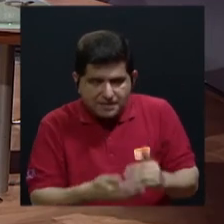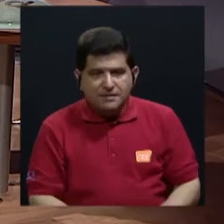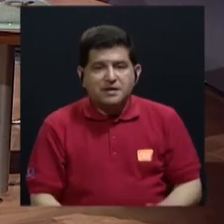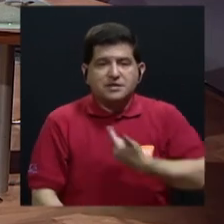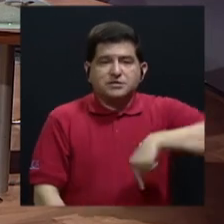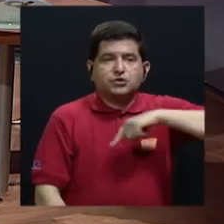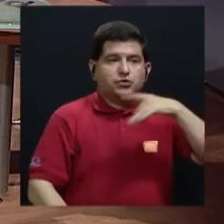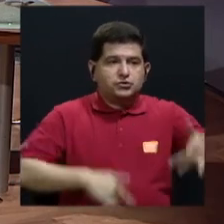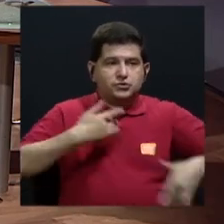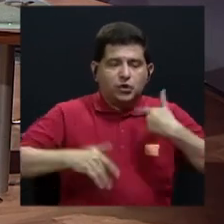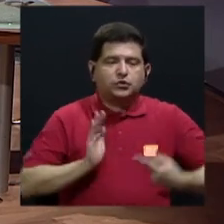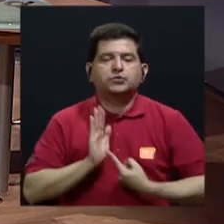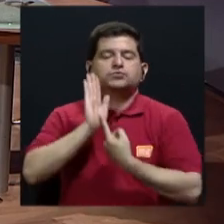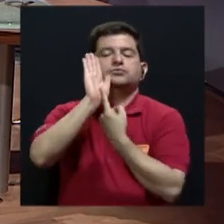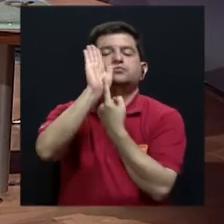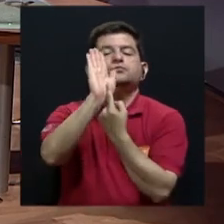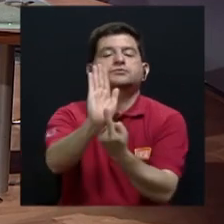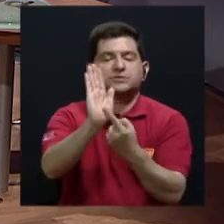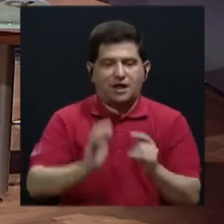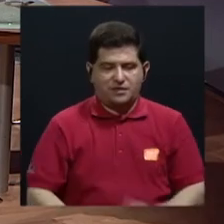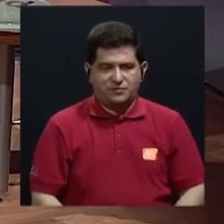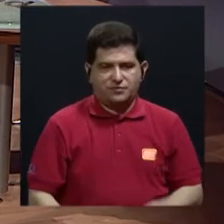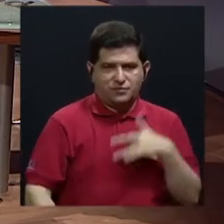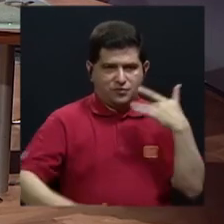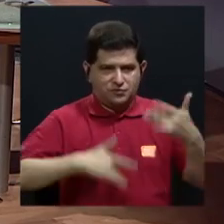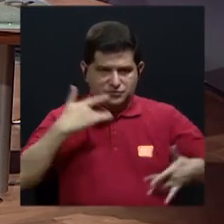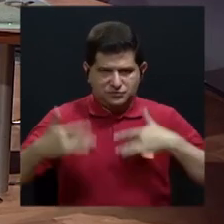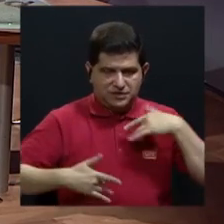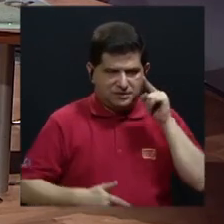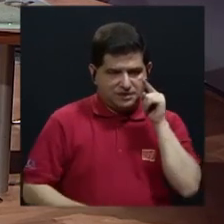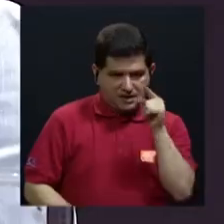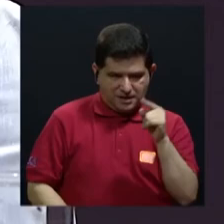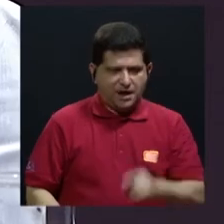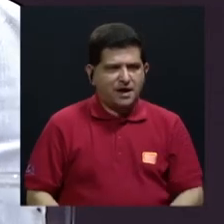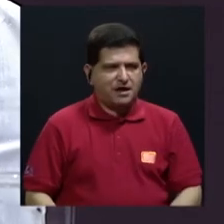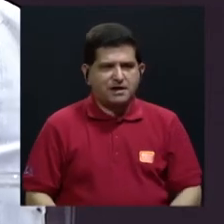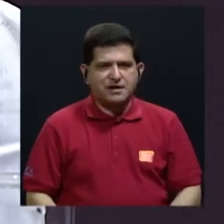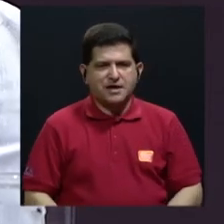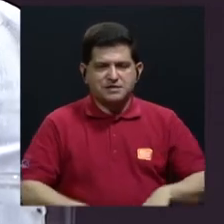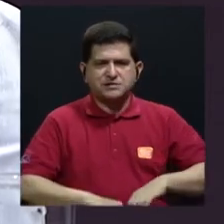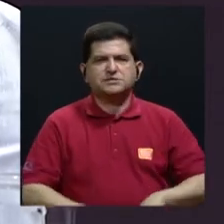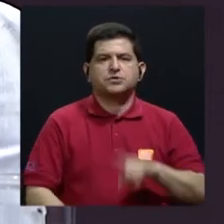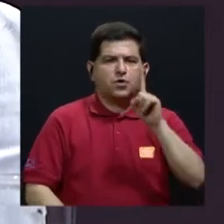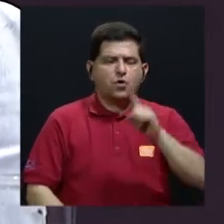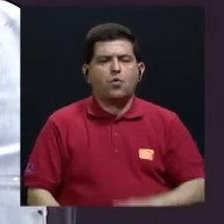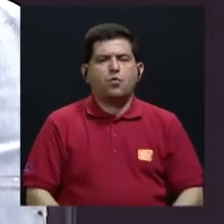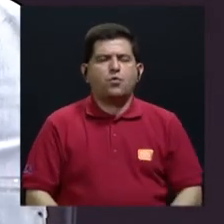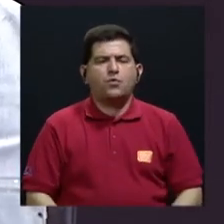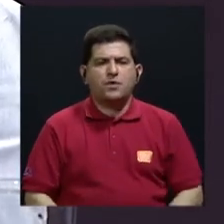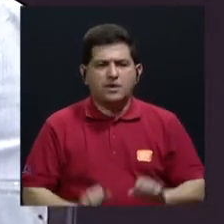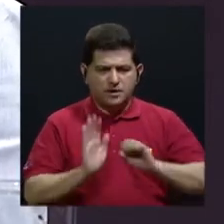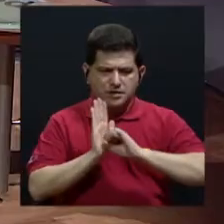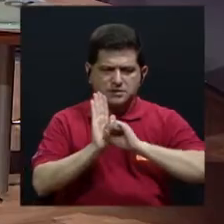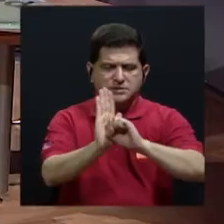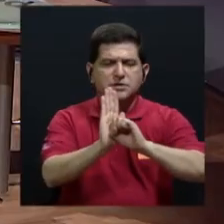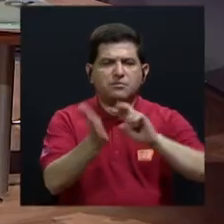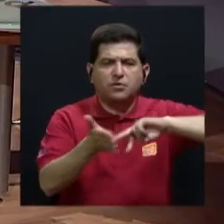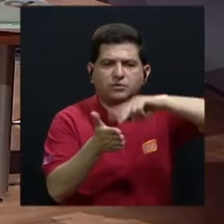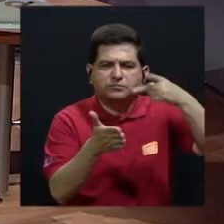nos sentimos reflejadas y sentimos que ellas llevaron un estandarte fundamental. Así es.